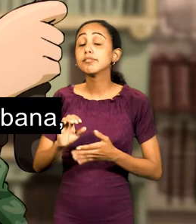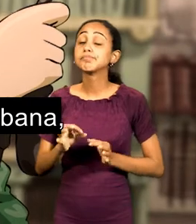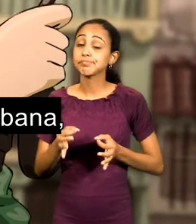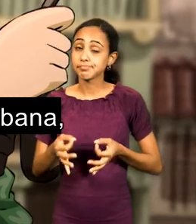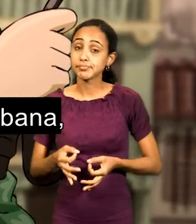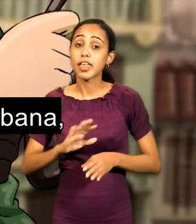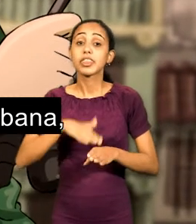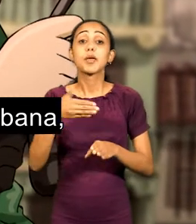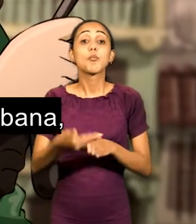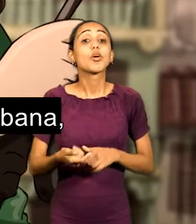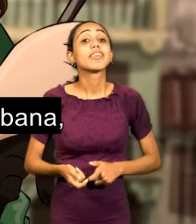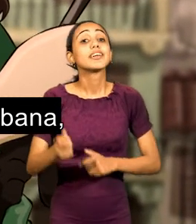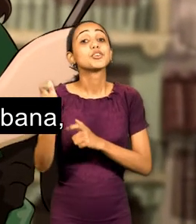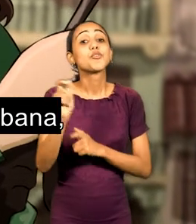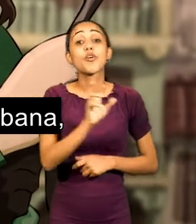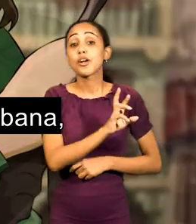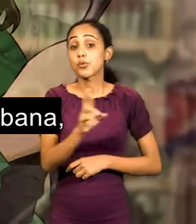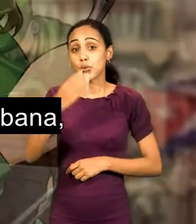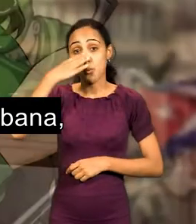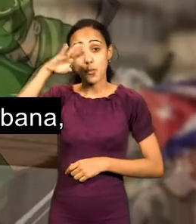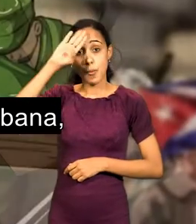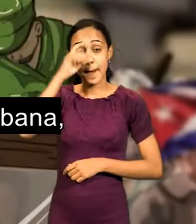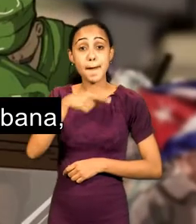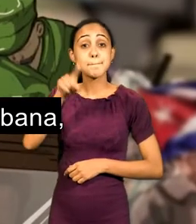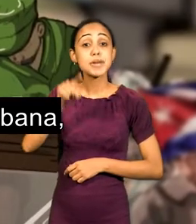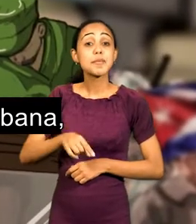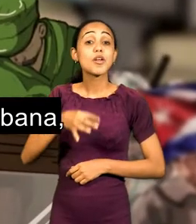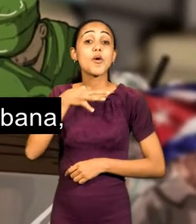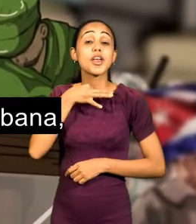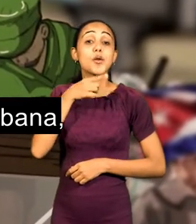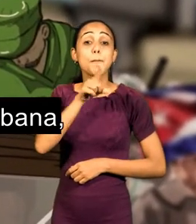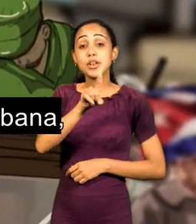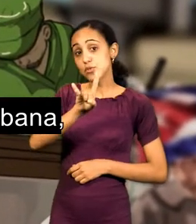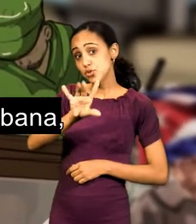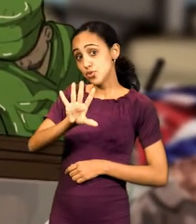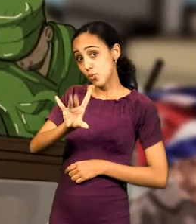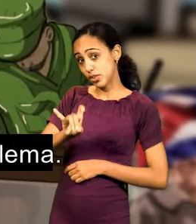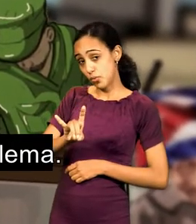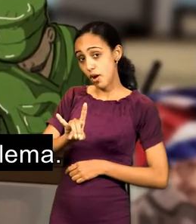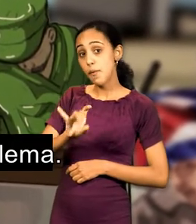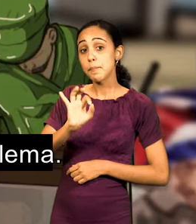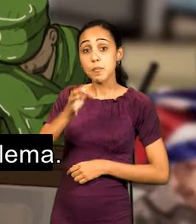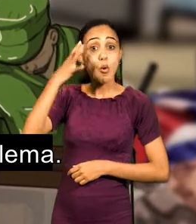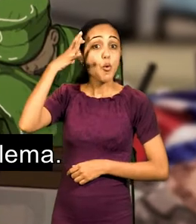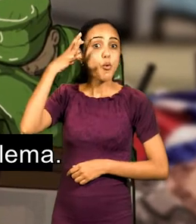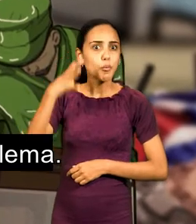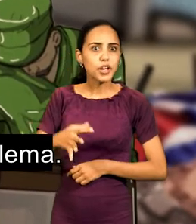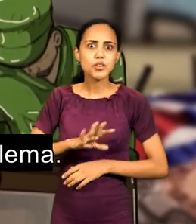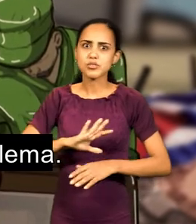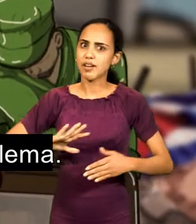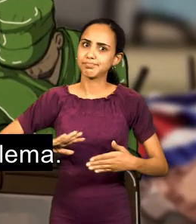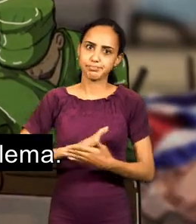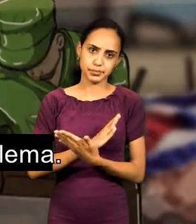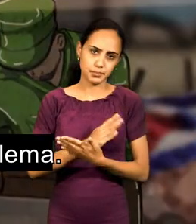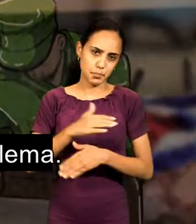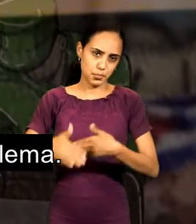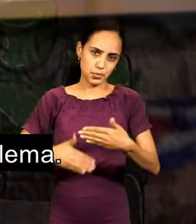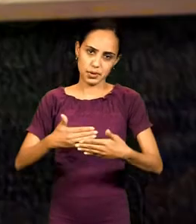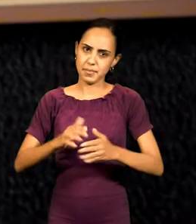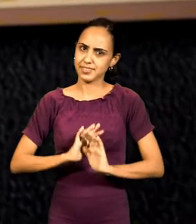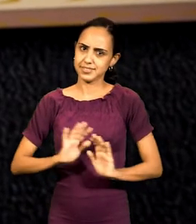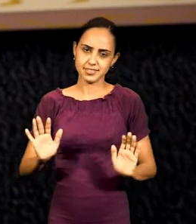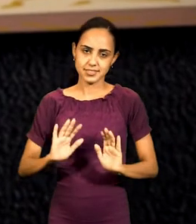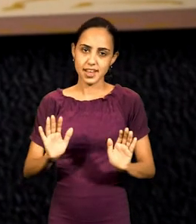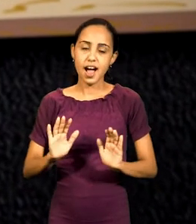del triunfo de la revolución cubana, el 1 de enero de 1959, el gobierno decidió poner fin a ese